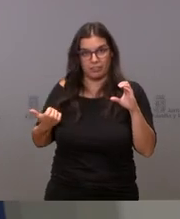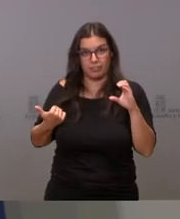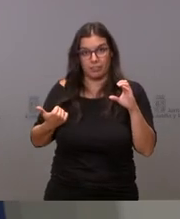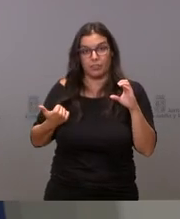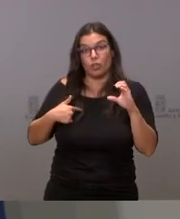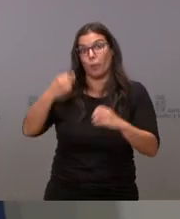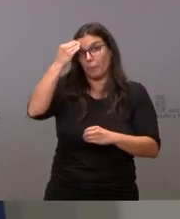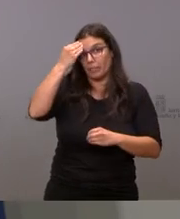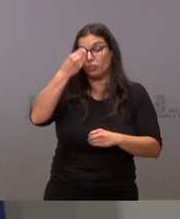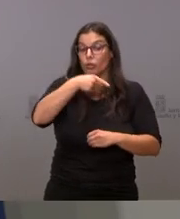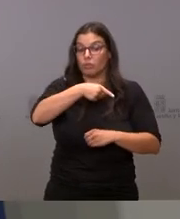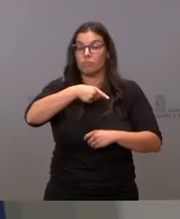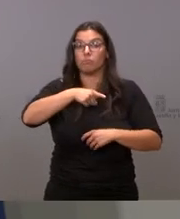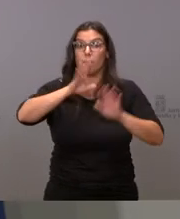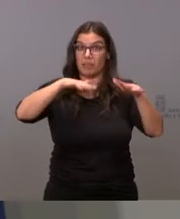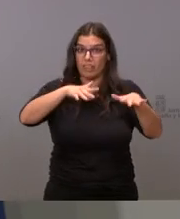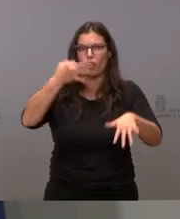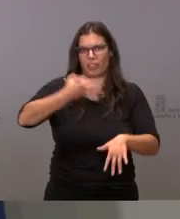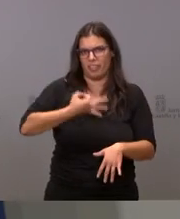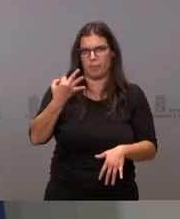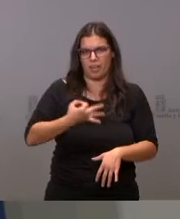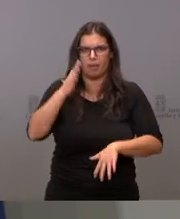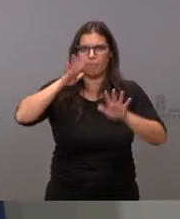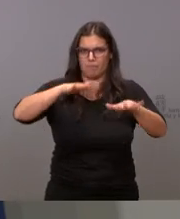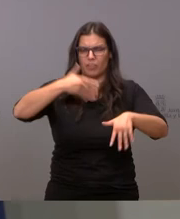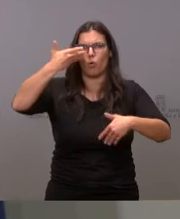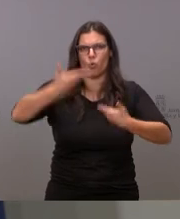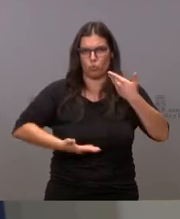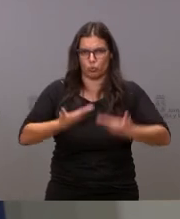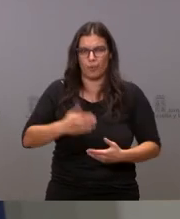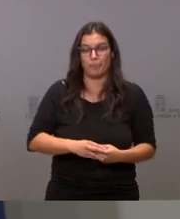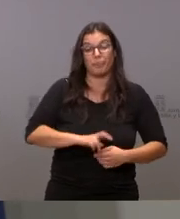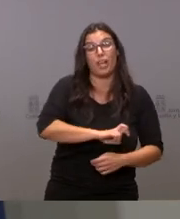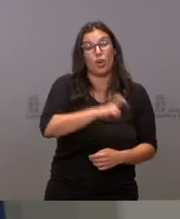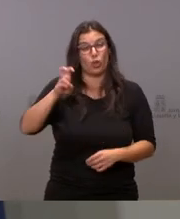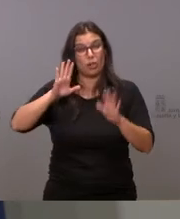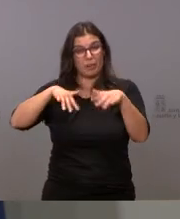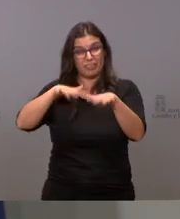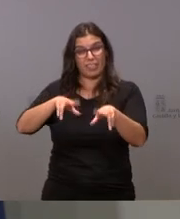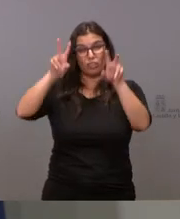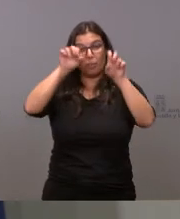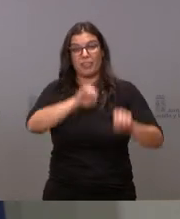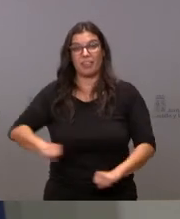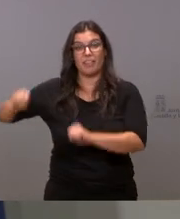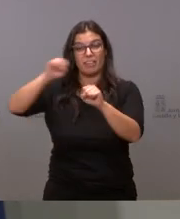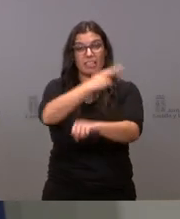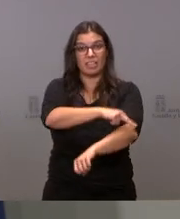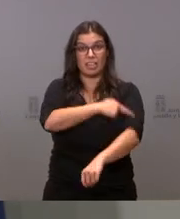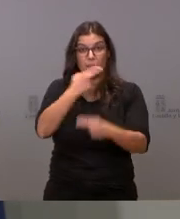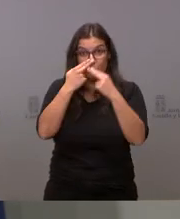justa y muy necesaria esa manifestación sobre el asunto de la manifestación defensa de la sanidad pública